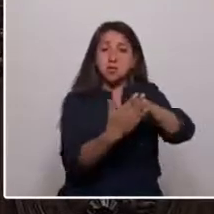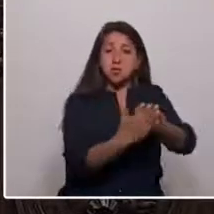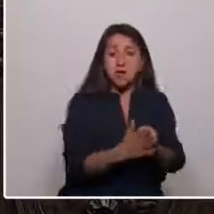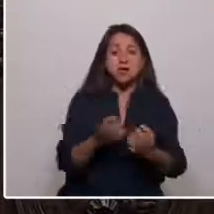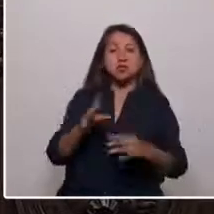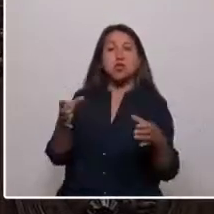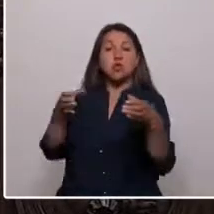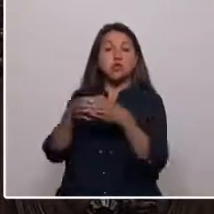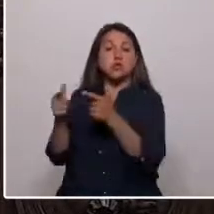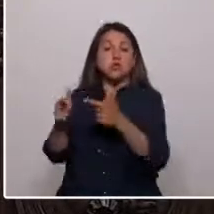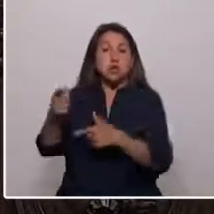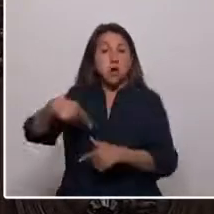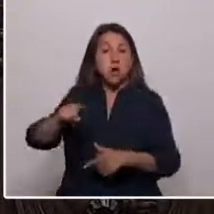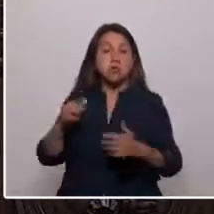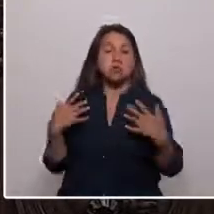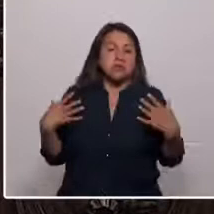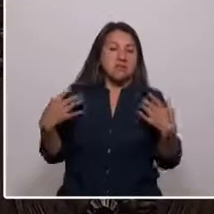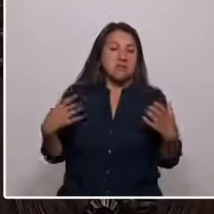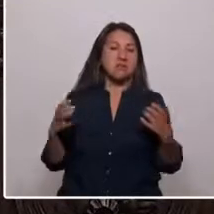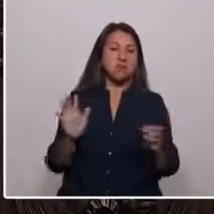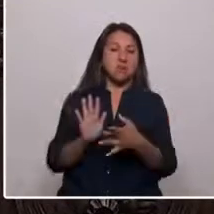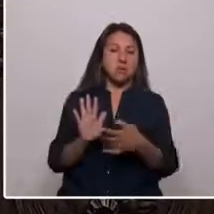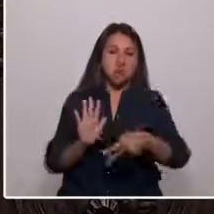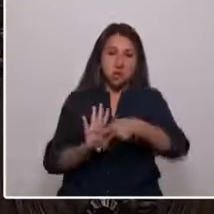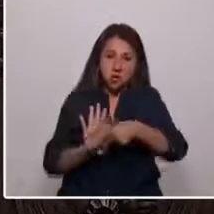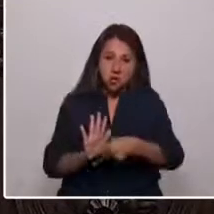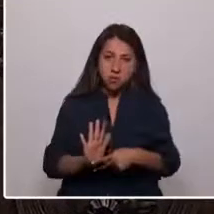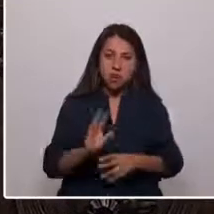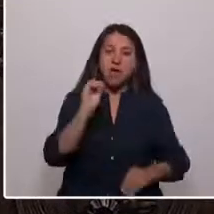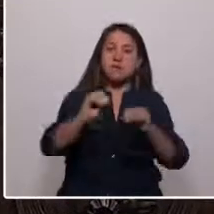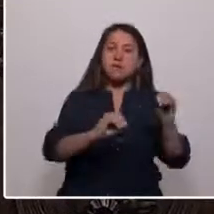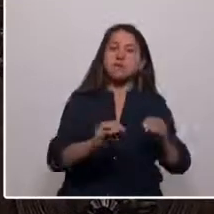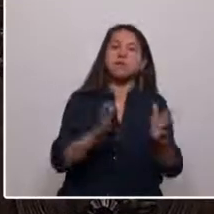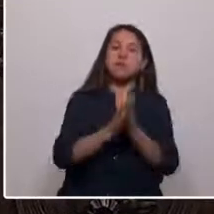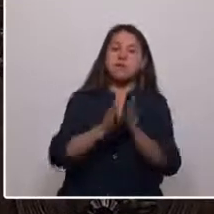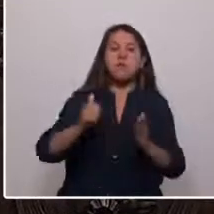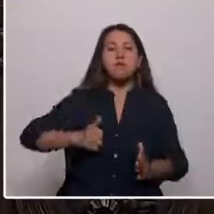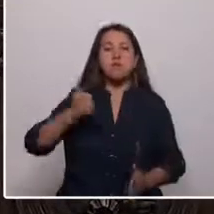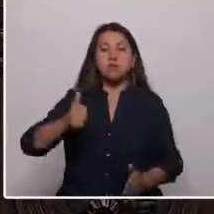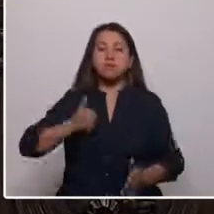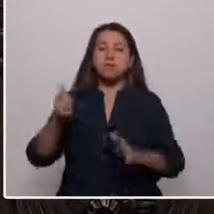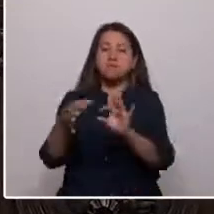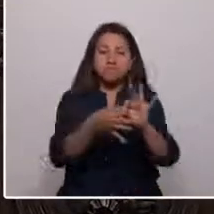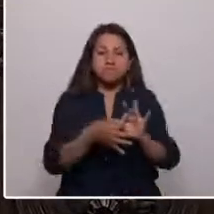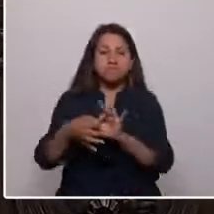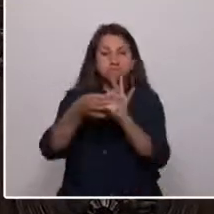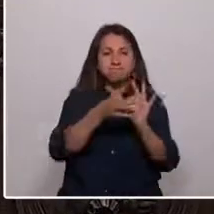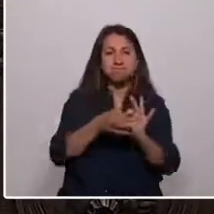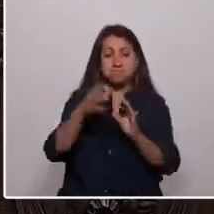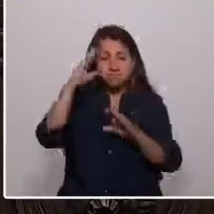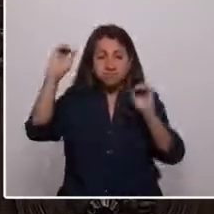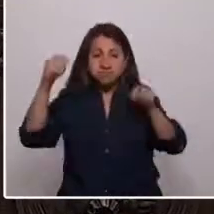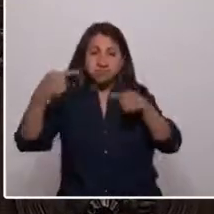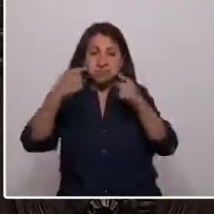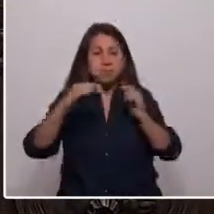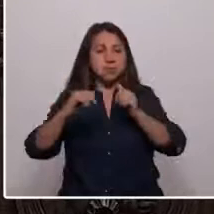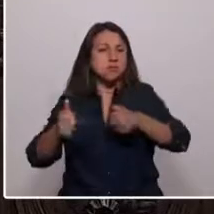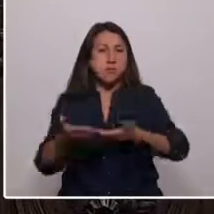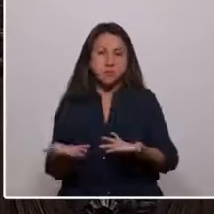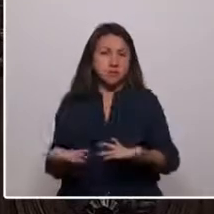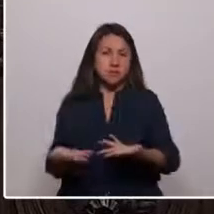políticos o saltarse las reglas. Por eso el llamado es a unar voluntades, derribar diferencias y buscar el bien común,